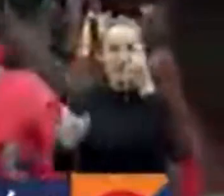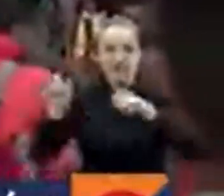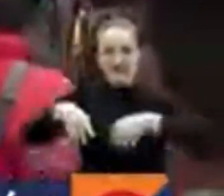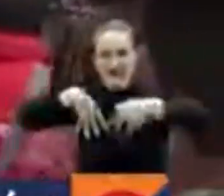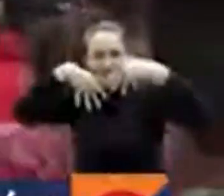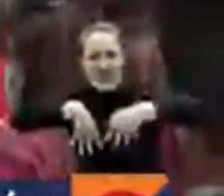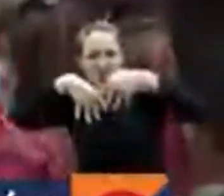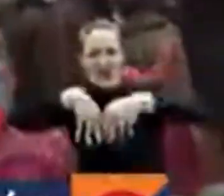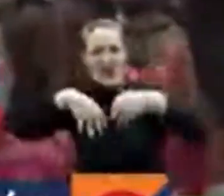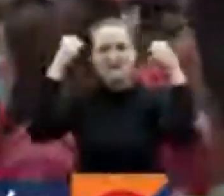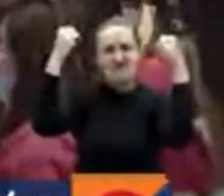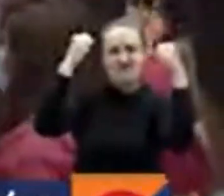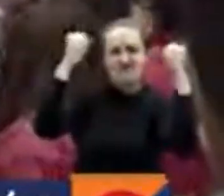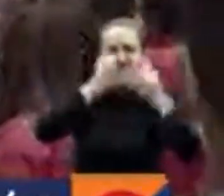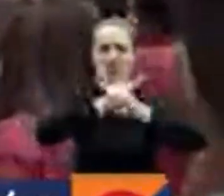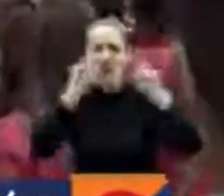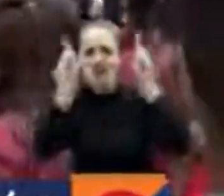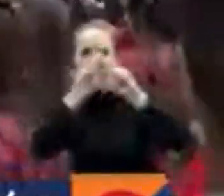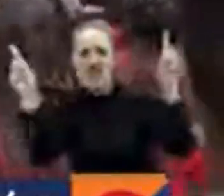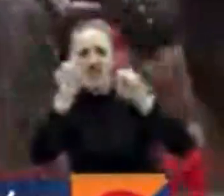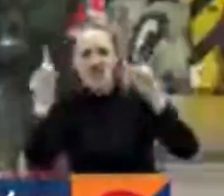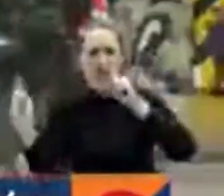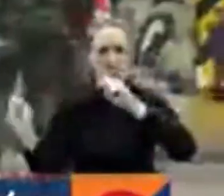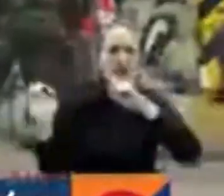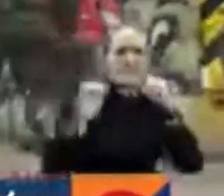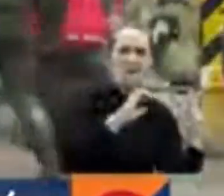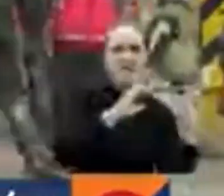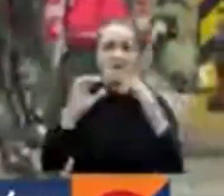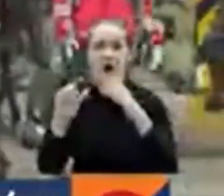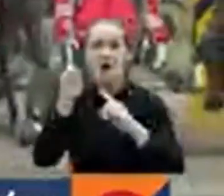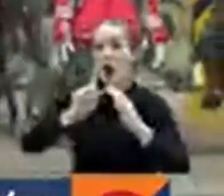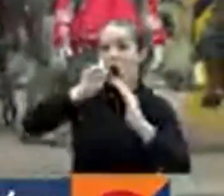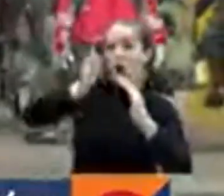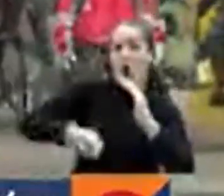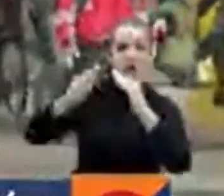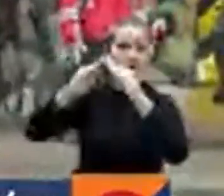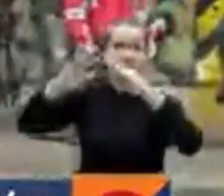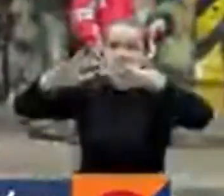protestar por estos enfrentamientos por orden de demolición.